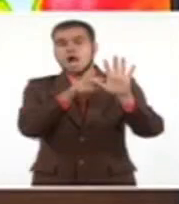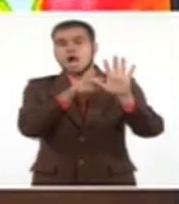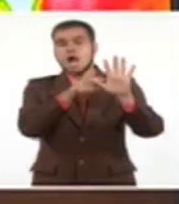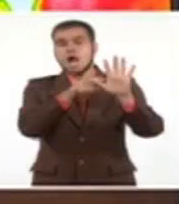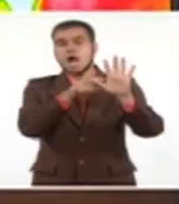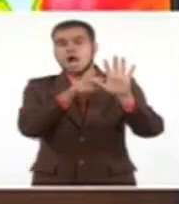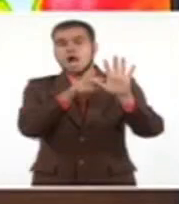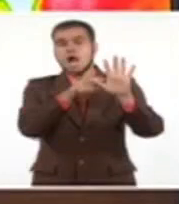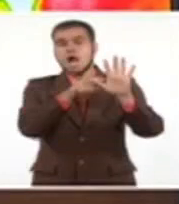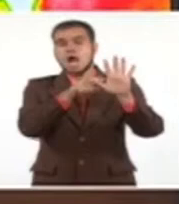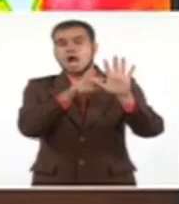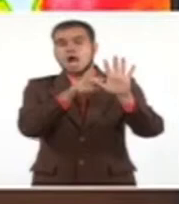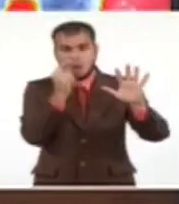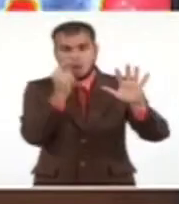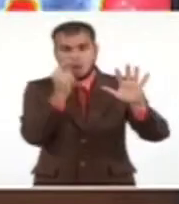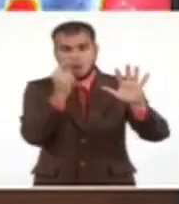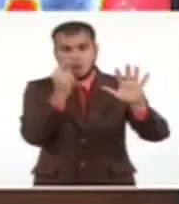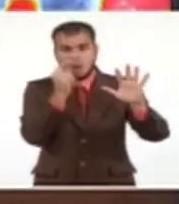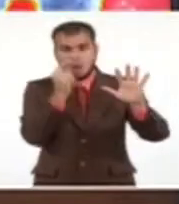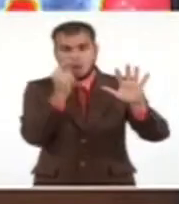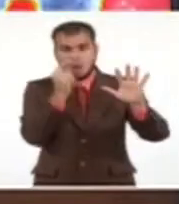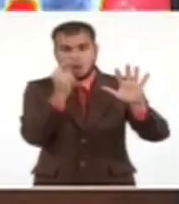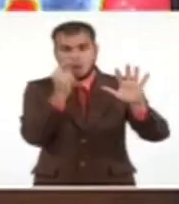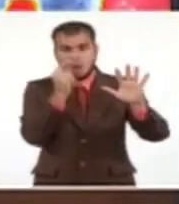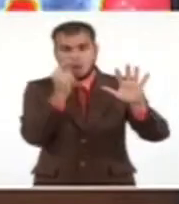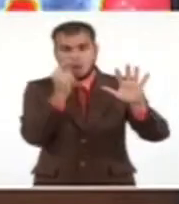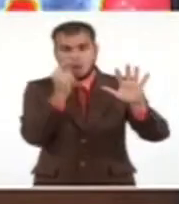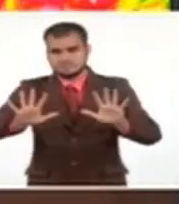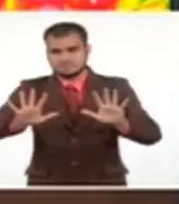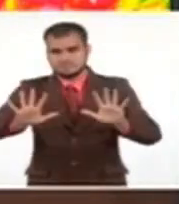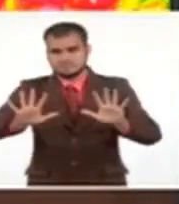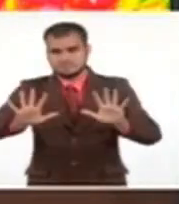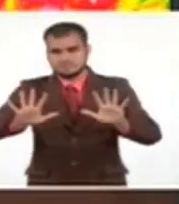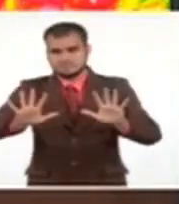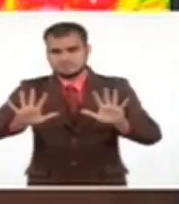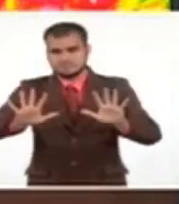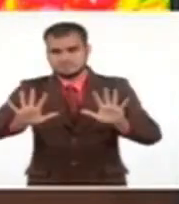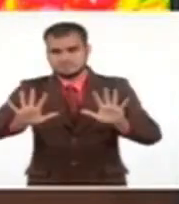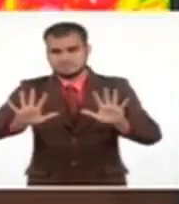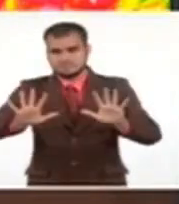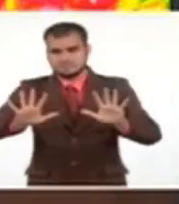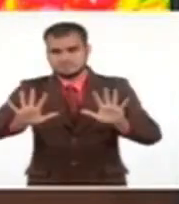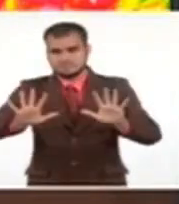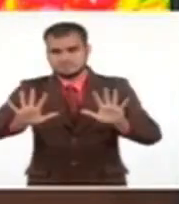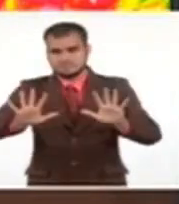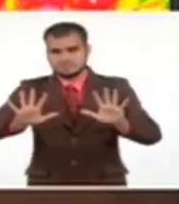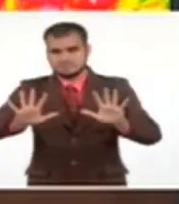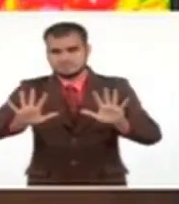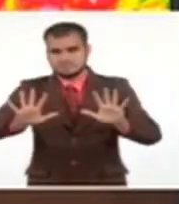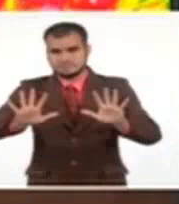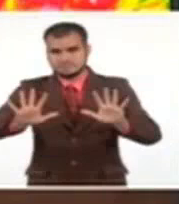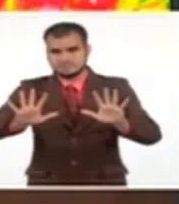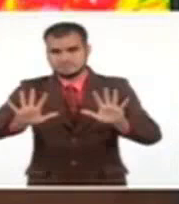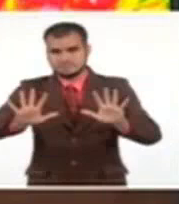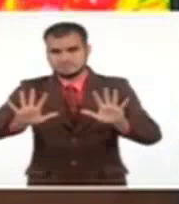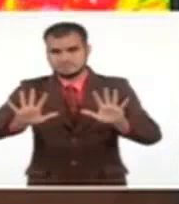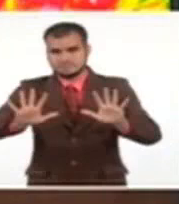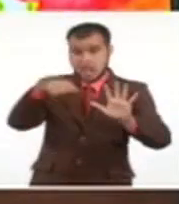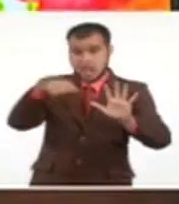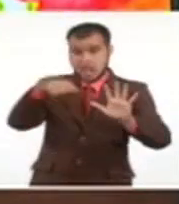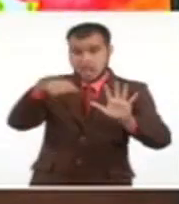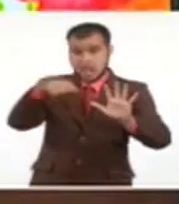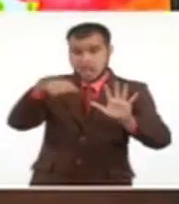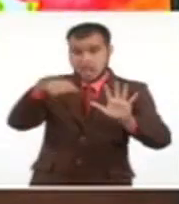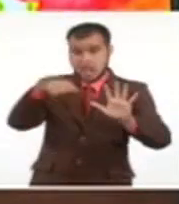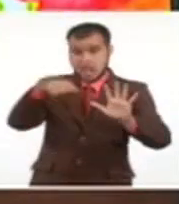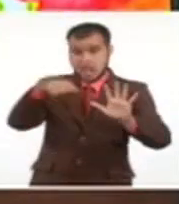que lo fue arrastrando y dejó encima entonces la circulación de los niveles medios y altos un poco